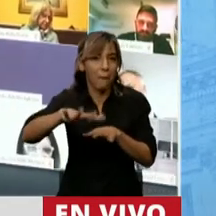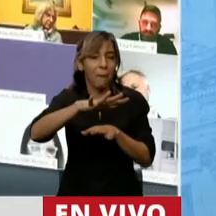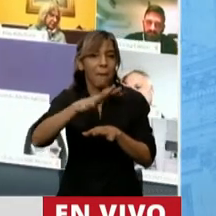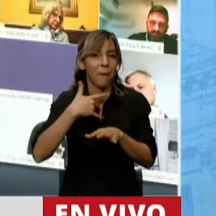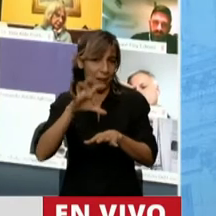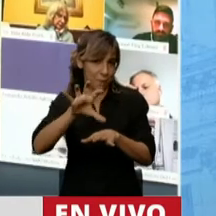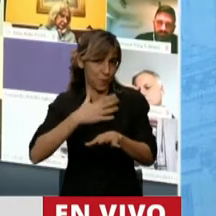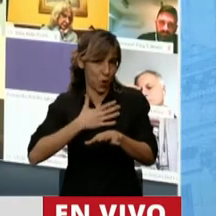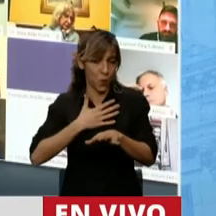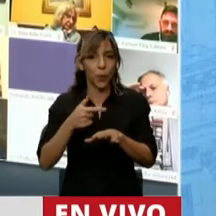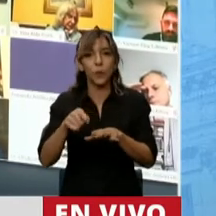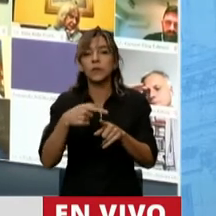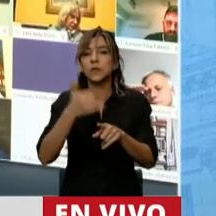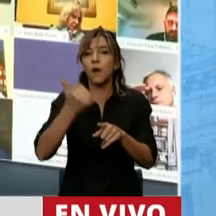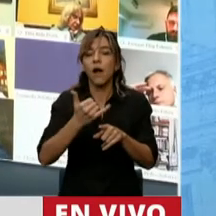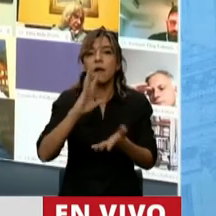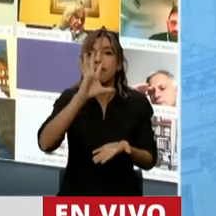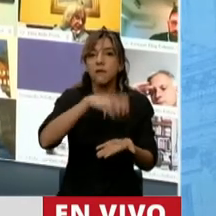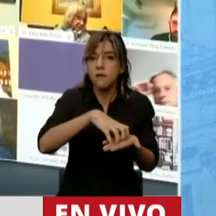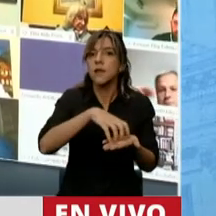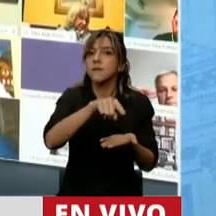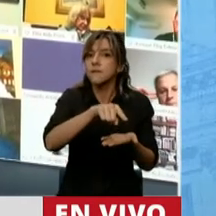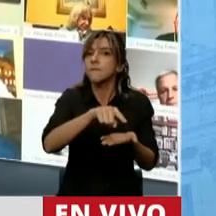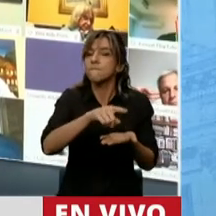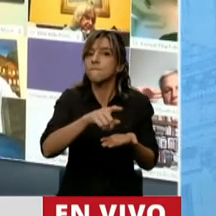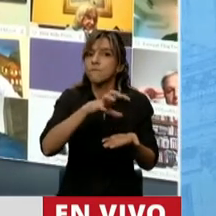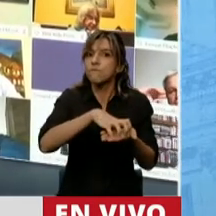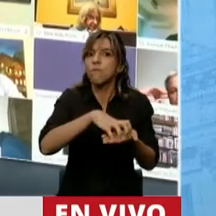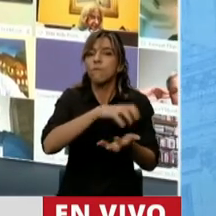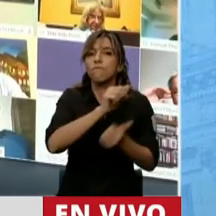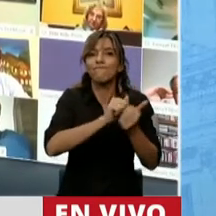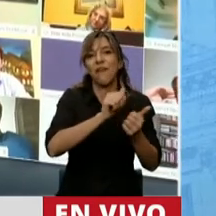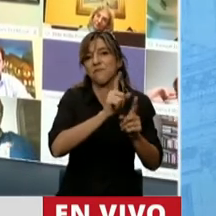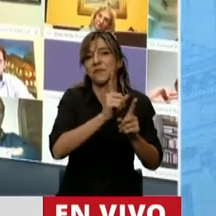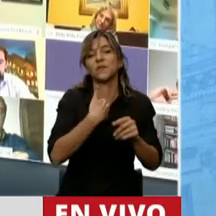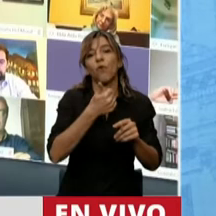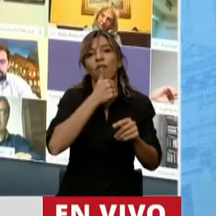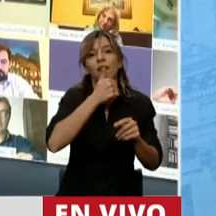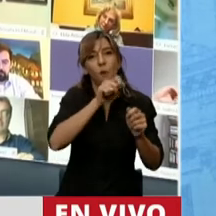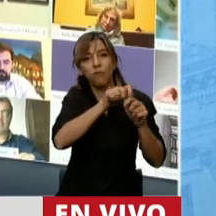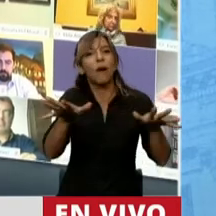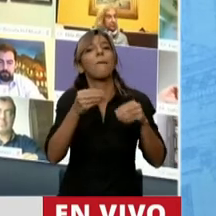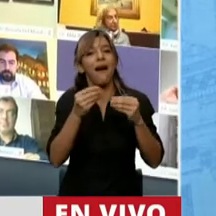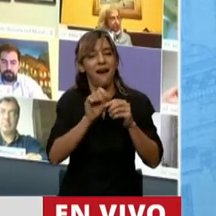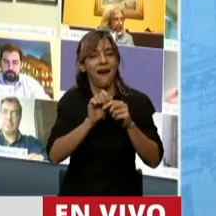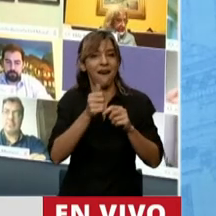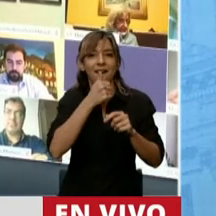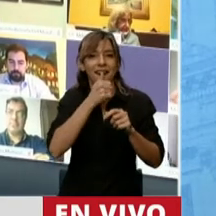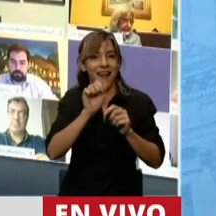destilerías con el riesgo de cerrarse, que es Campo Durán. ¿Por qué? Porque